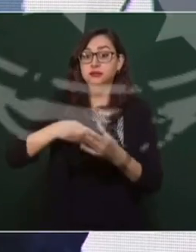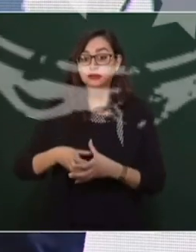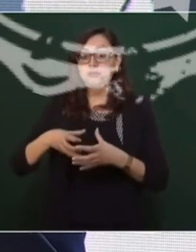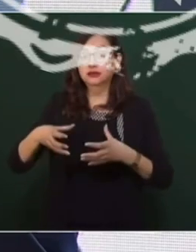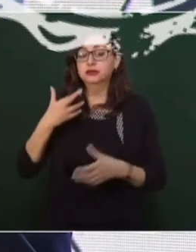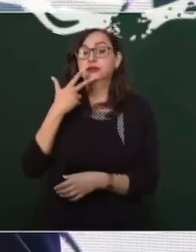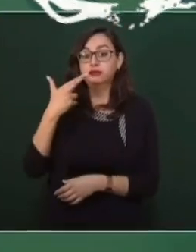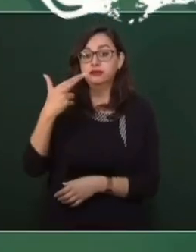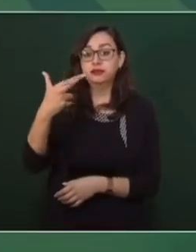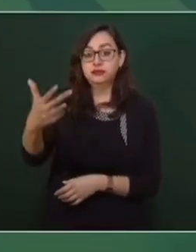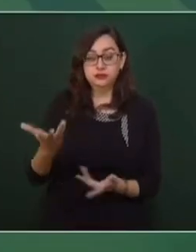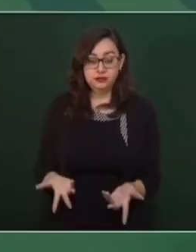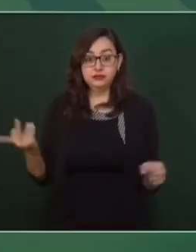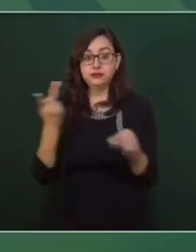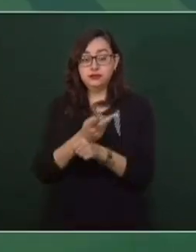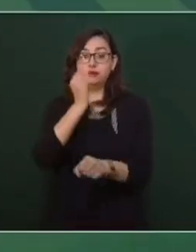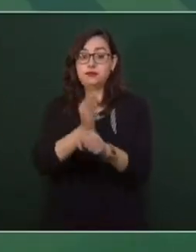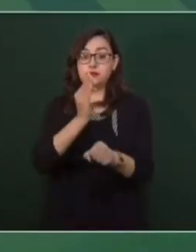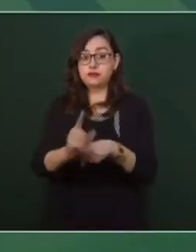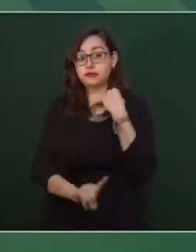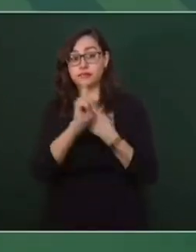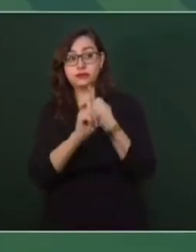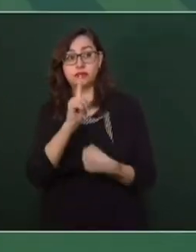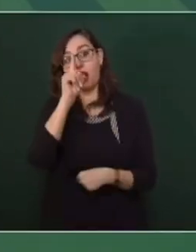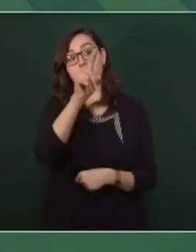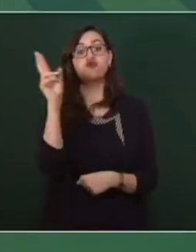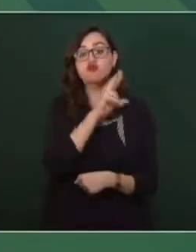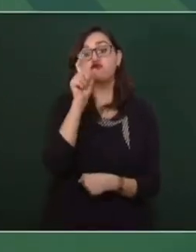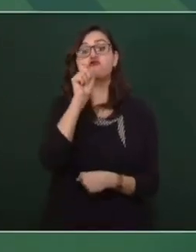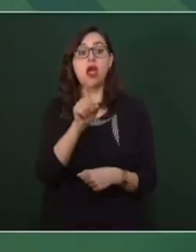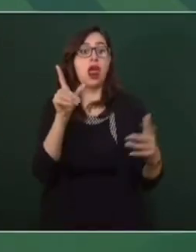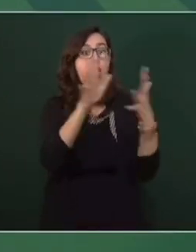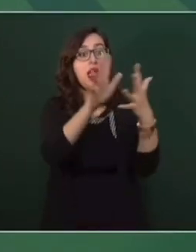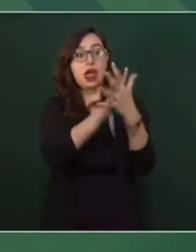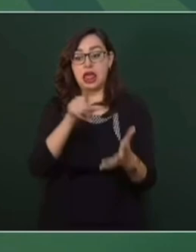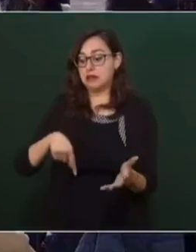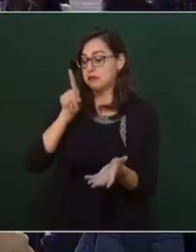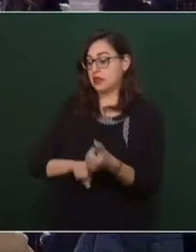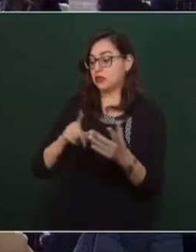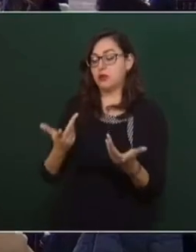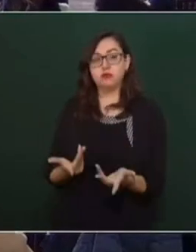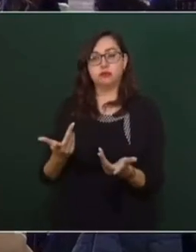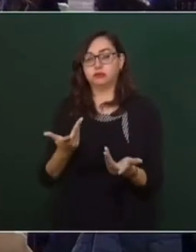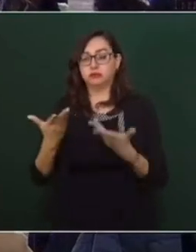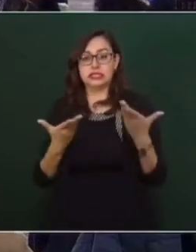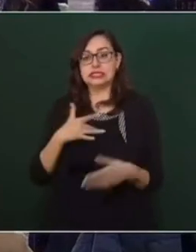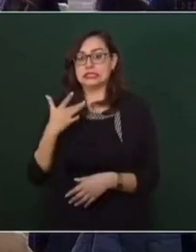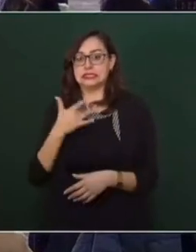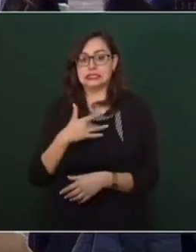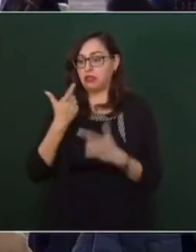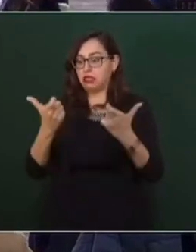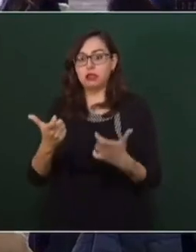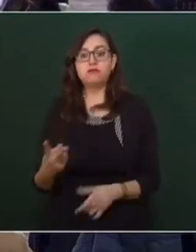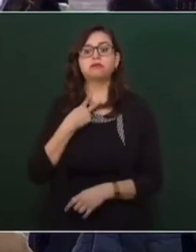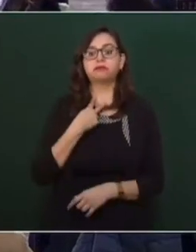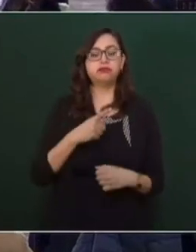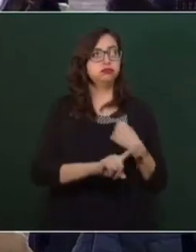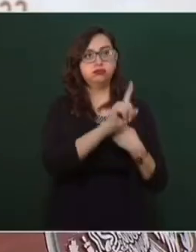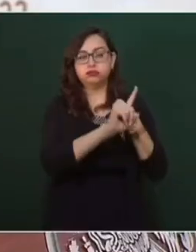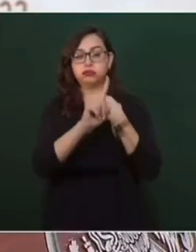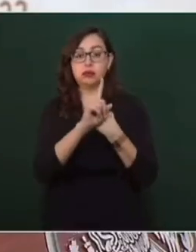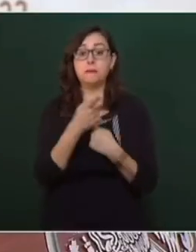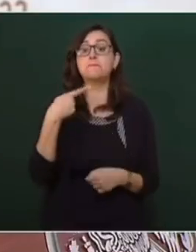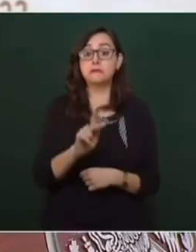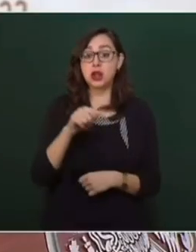Ahora con esta nueva crisis económica, producto de la guerra, ya México se convierte en, si no en el primero,